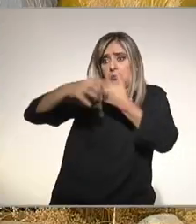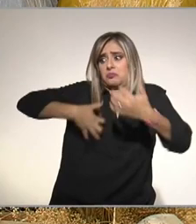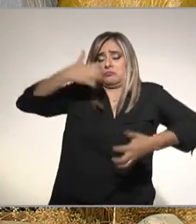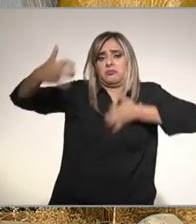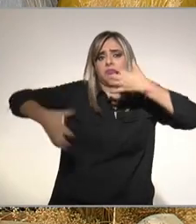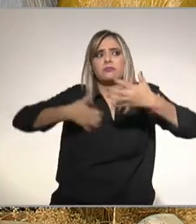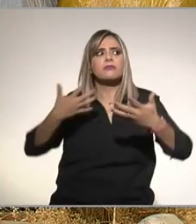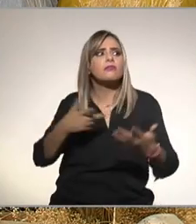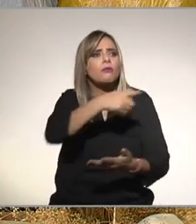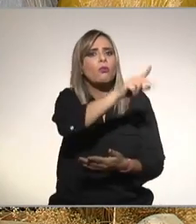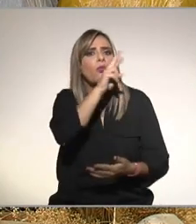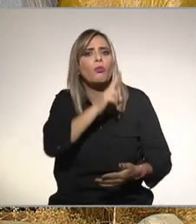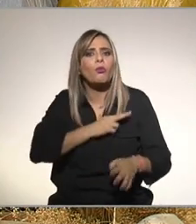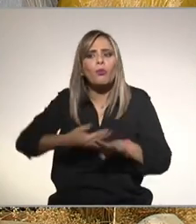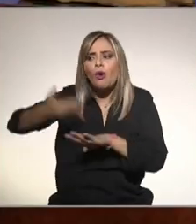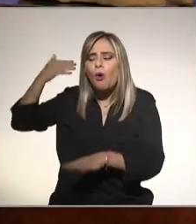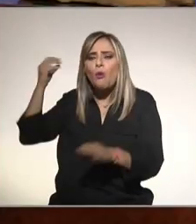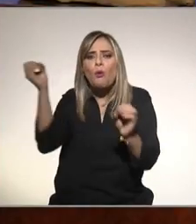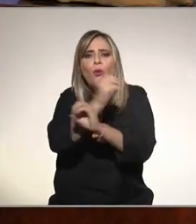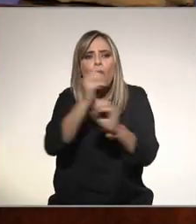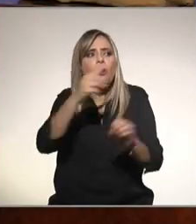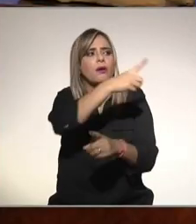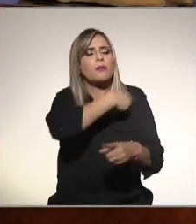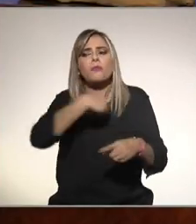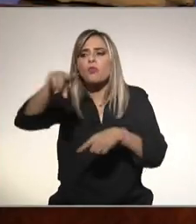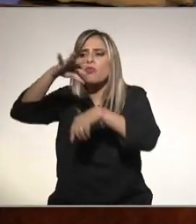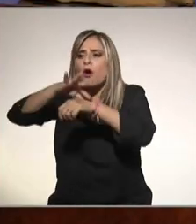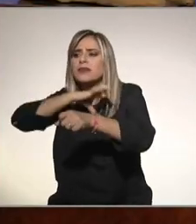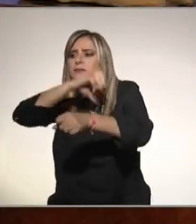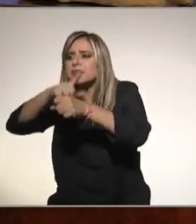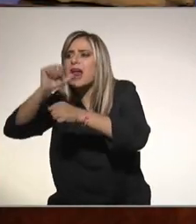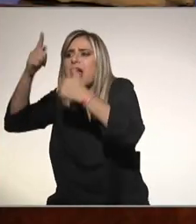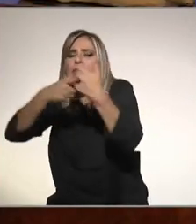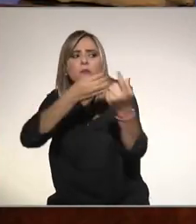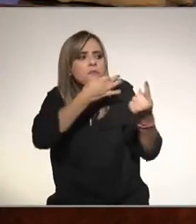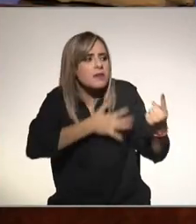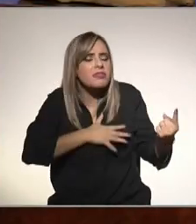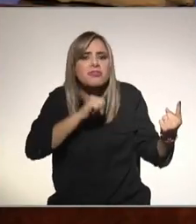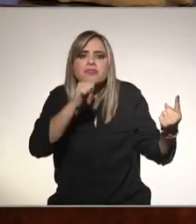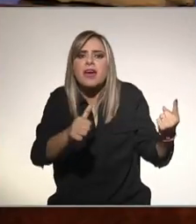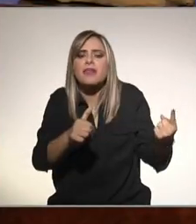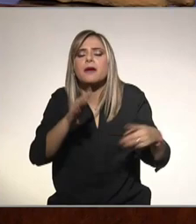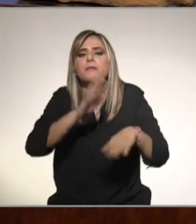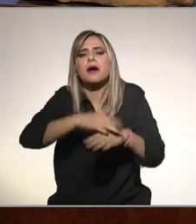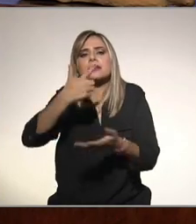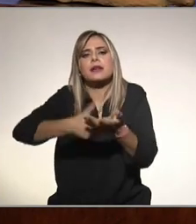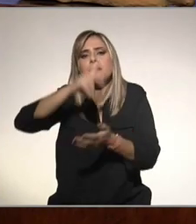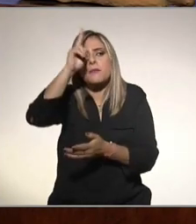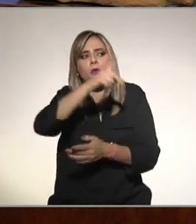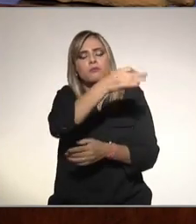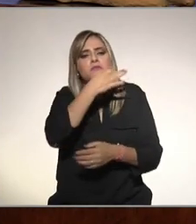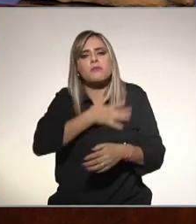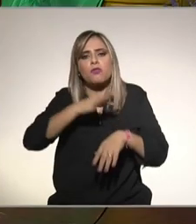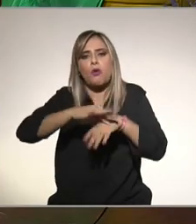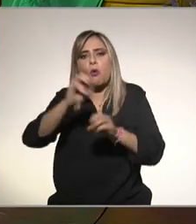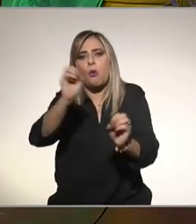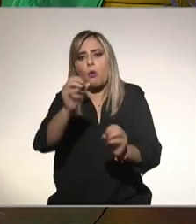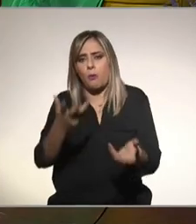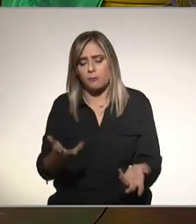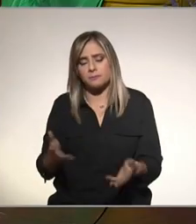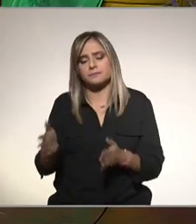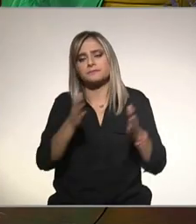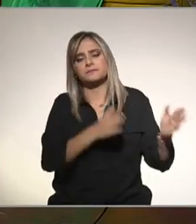este tipo de cosas y no los mandan ni siquiera al nutriólogo y después pues las cosas evidentemente se verán complicadas María Laura Suárez